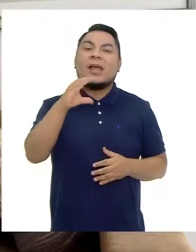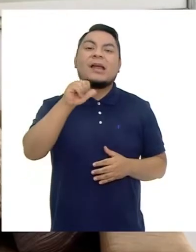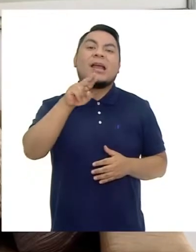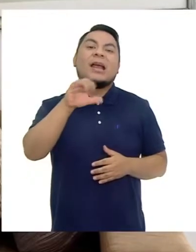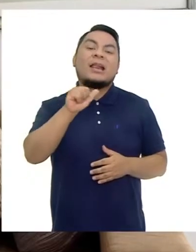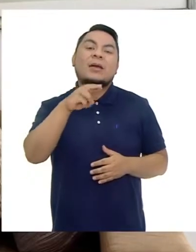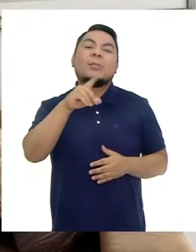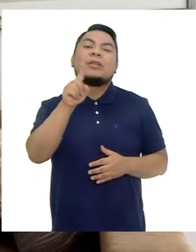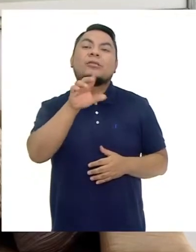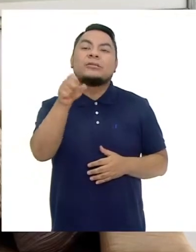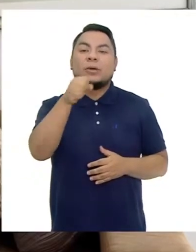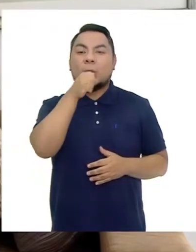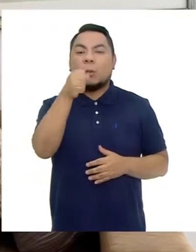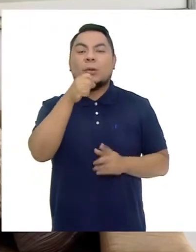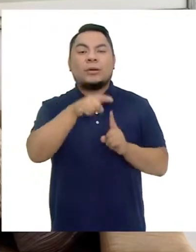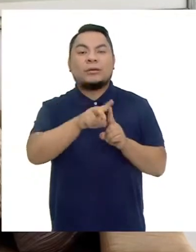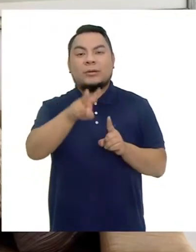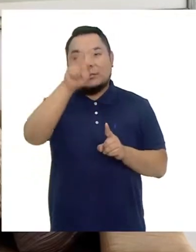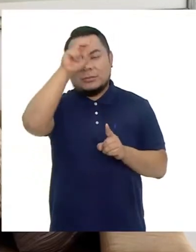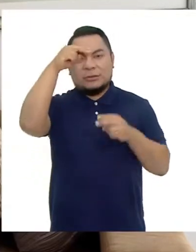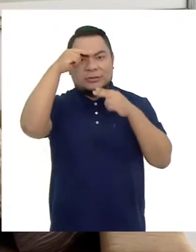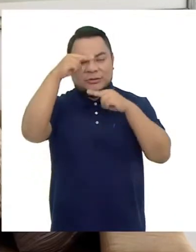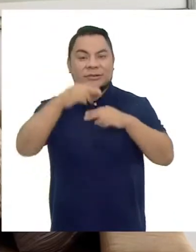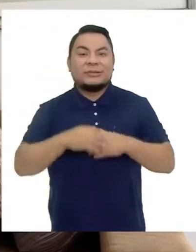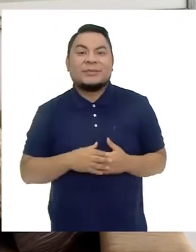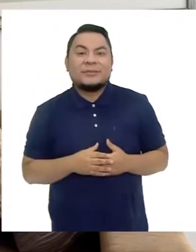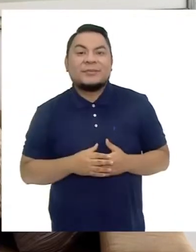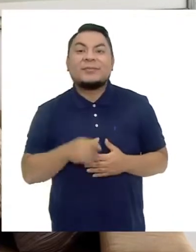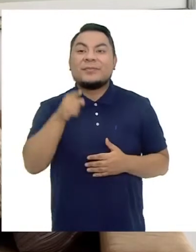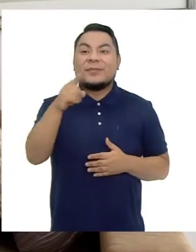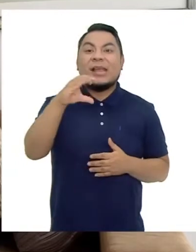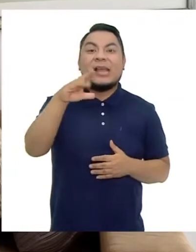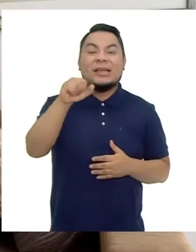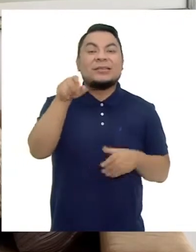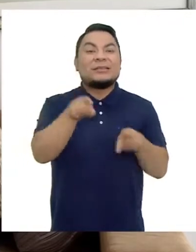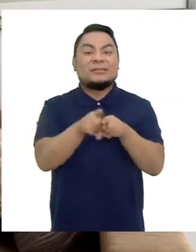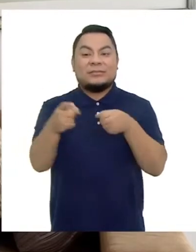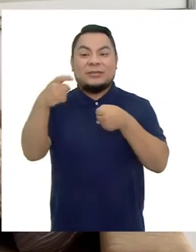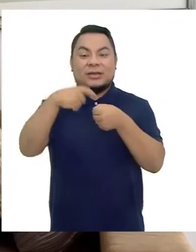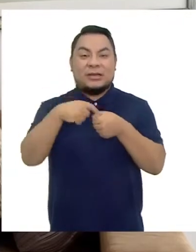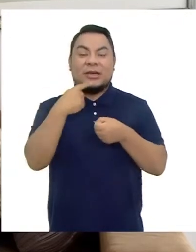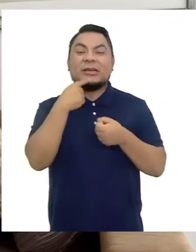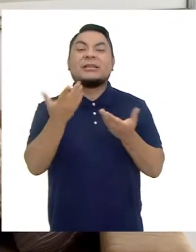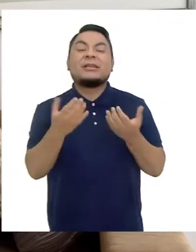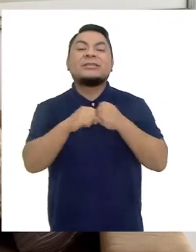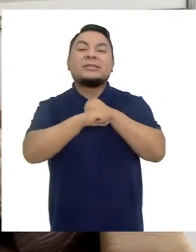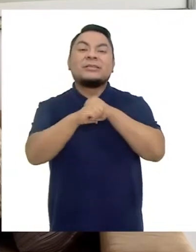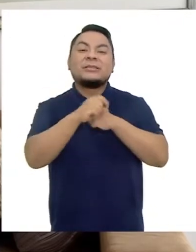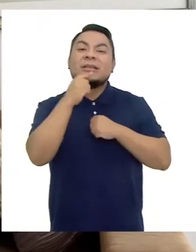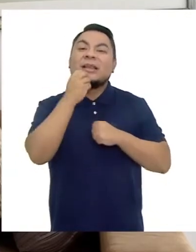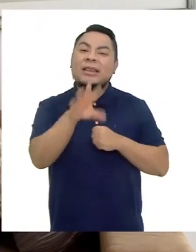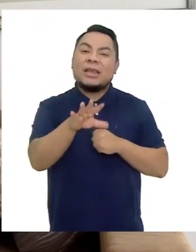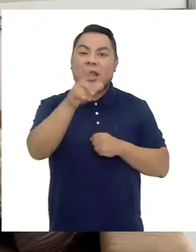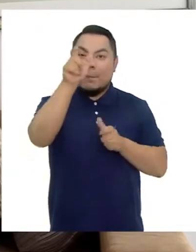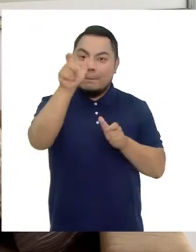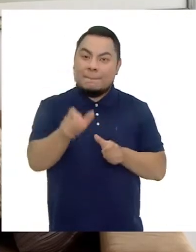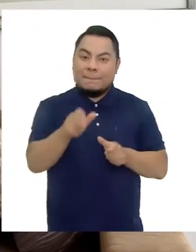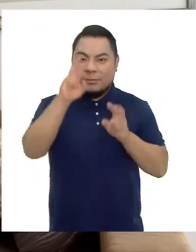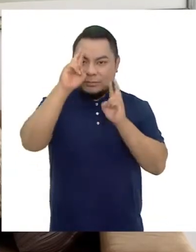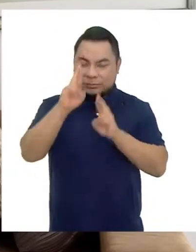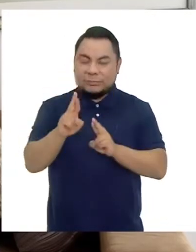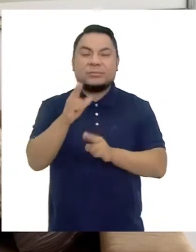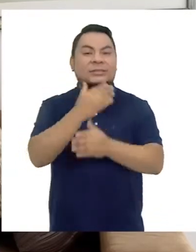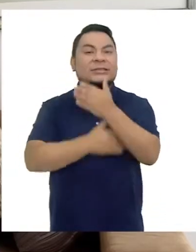Gracias a Carla Mendoza Conductora de TV Perú Noticias Carla también se unió A la campaña Dígalo con